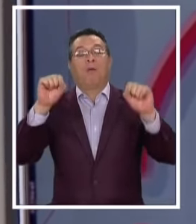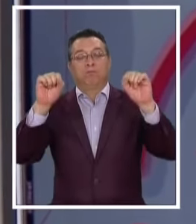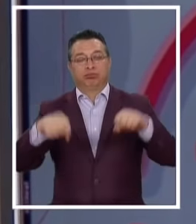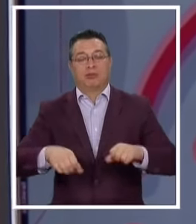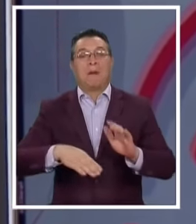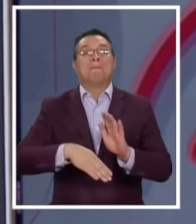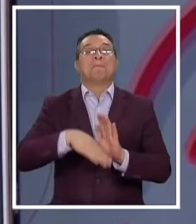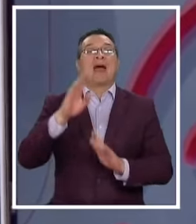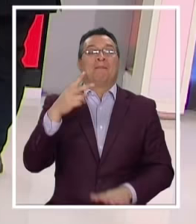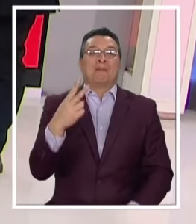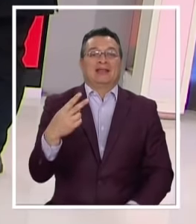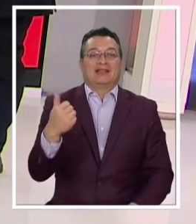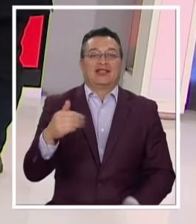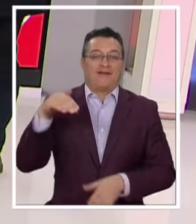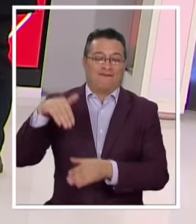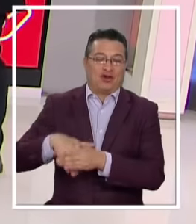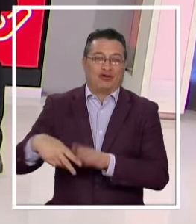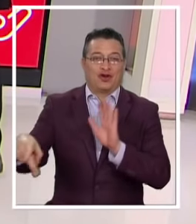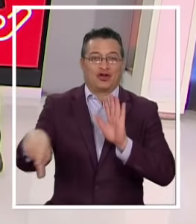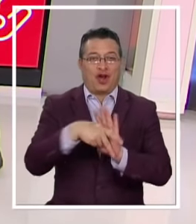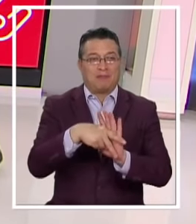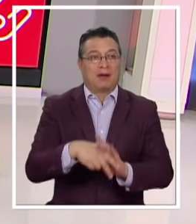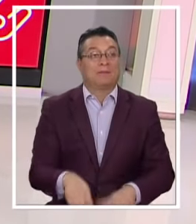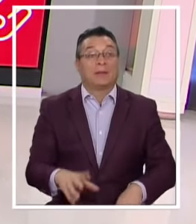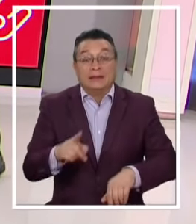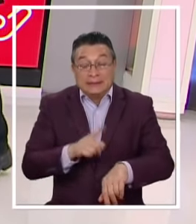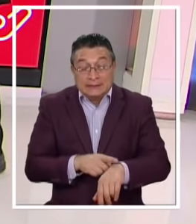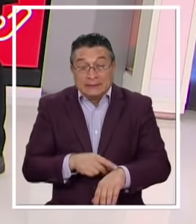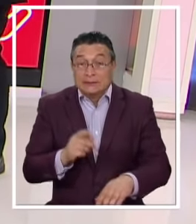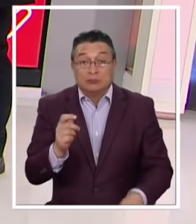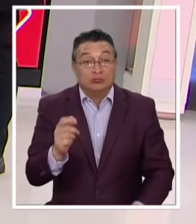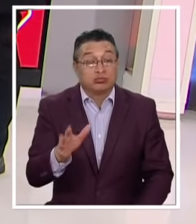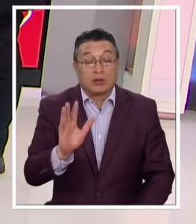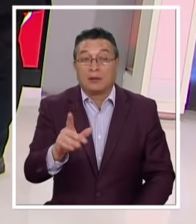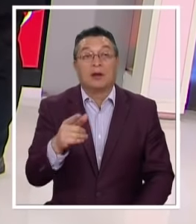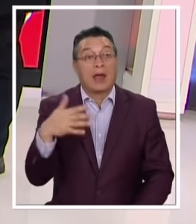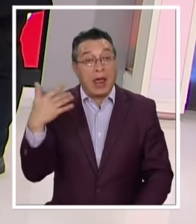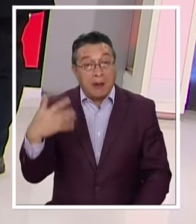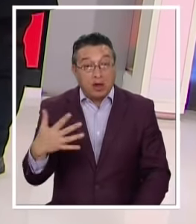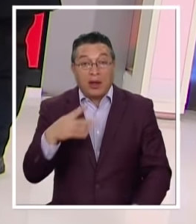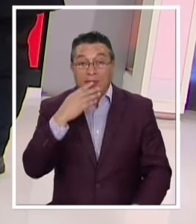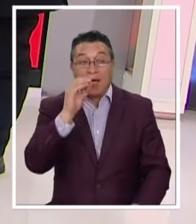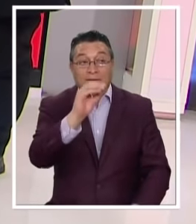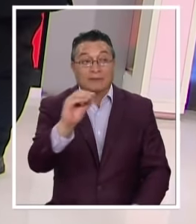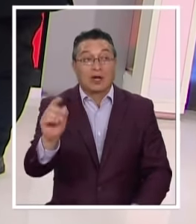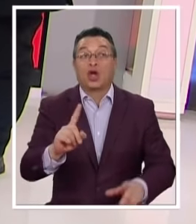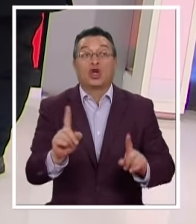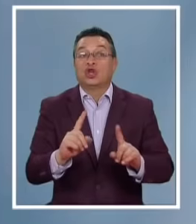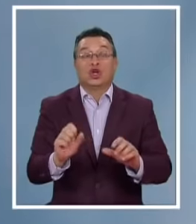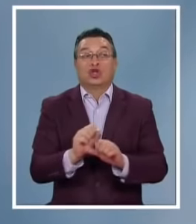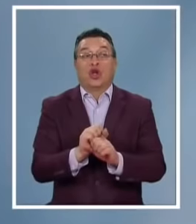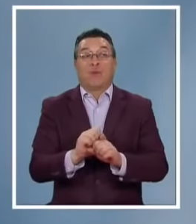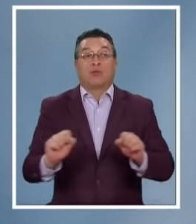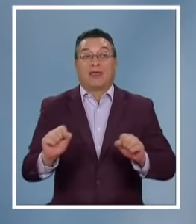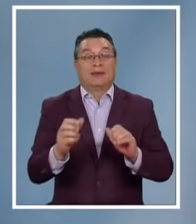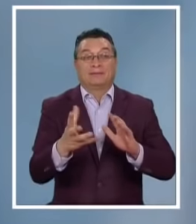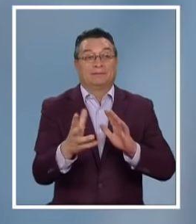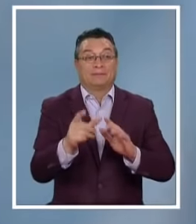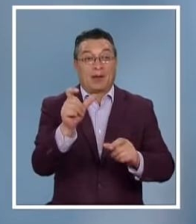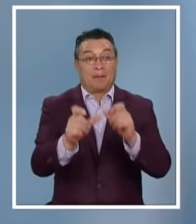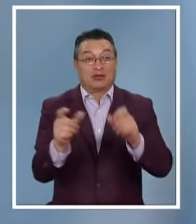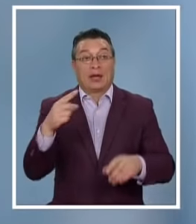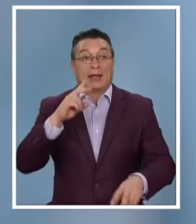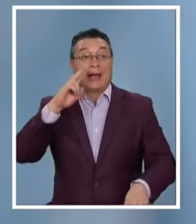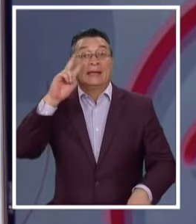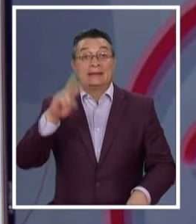con más De 26 votos Esta normativa Y se nos va el tiempo Pero es importante Sobre todo Tener en cuenta A la gente Que ya no puede Hacer retiros O la gente Que